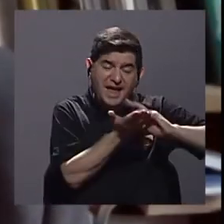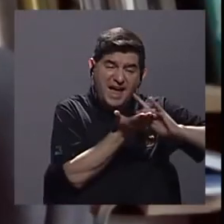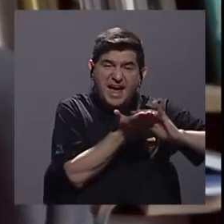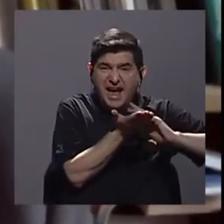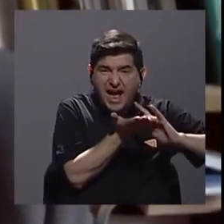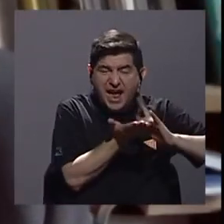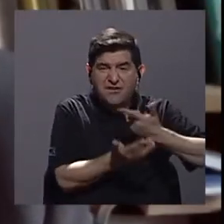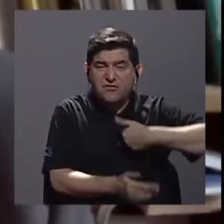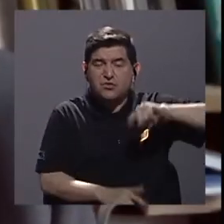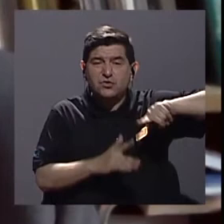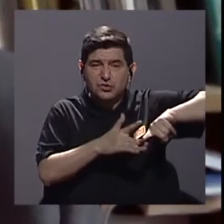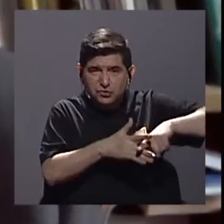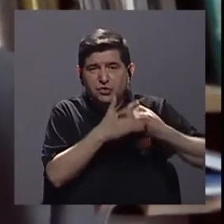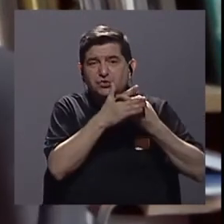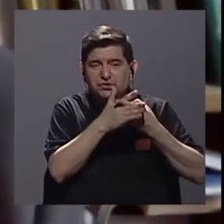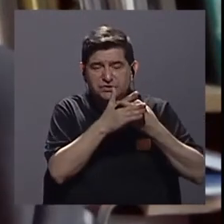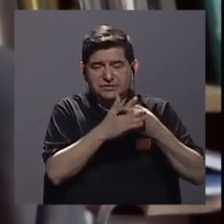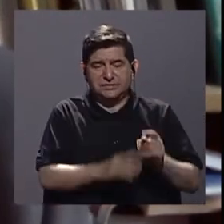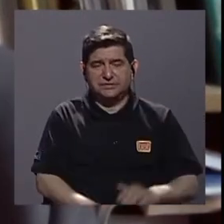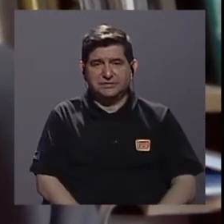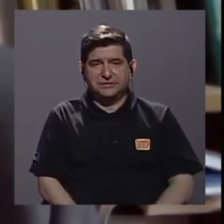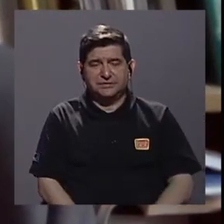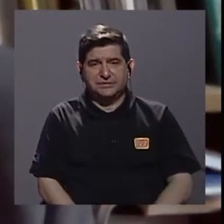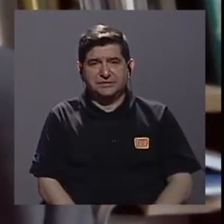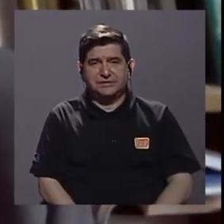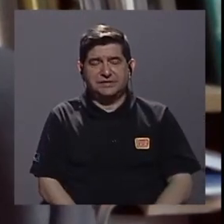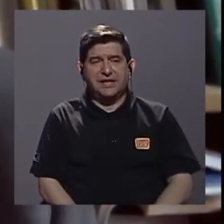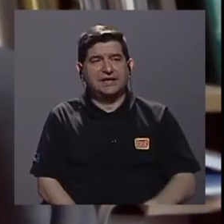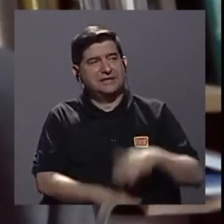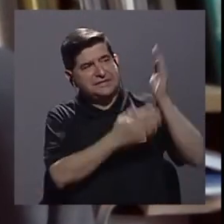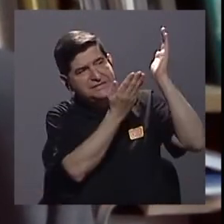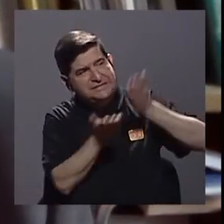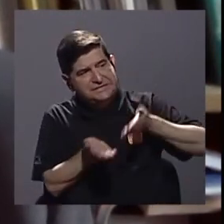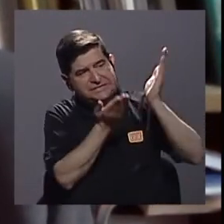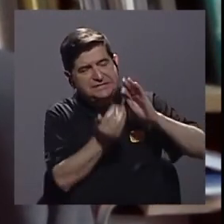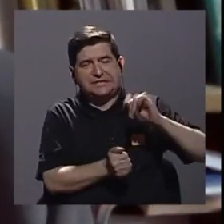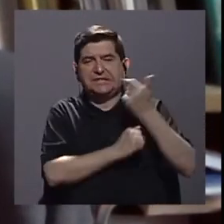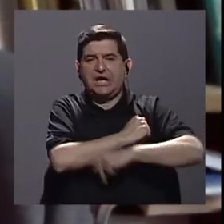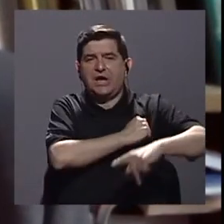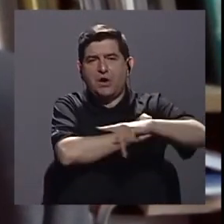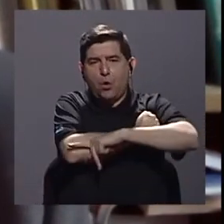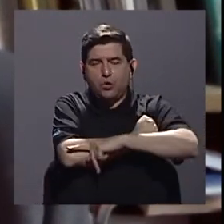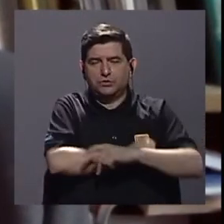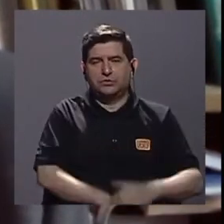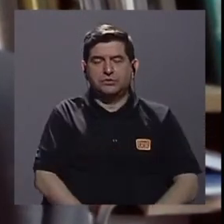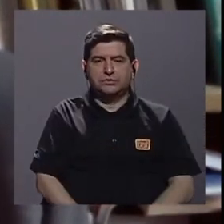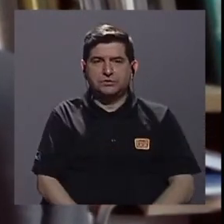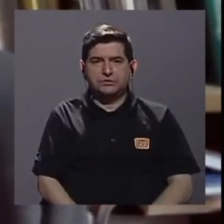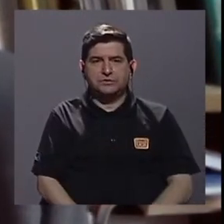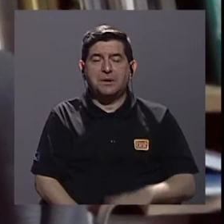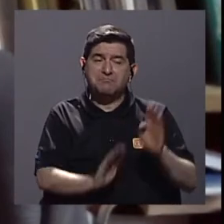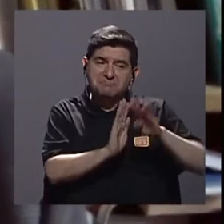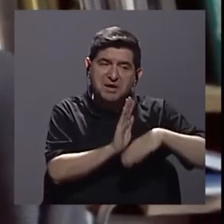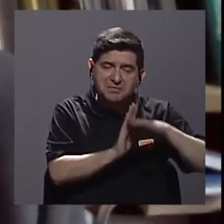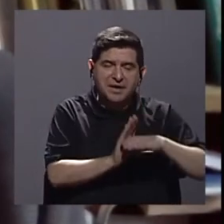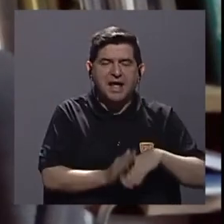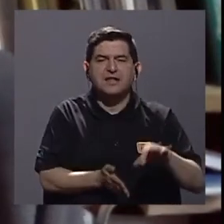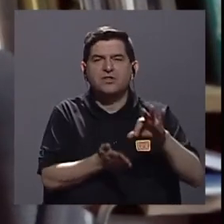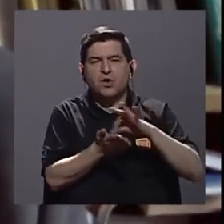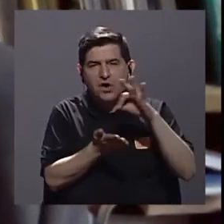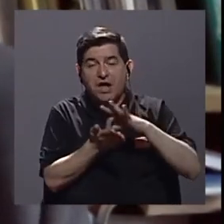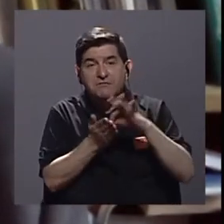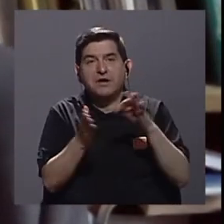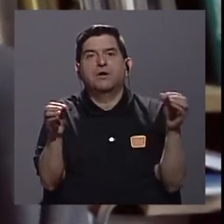empezado a... Bueno, importamos arroz de otros países, tal vez que todo sea más barato, en frijol todavía